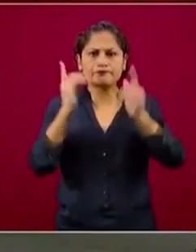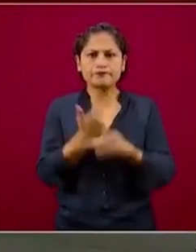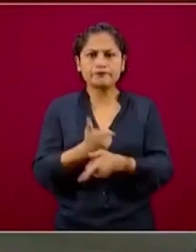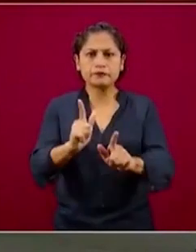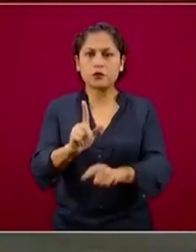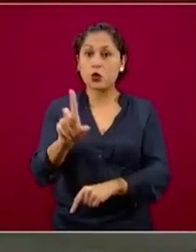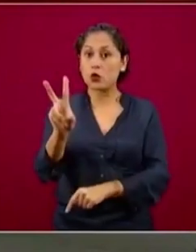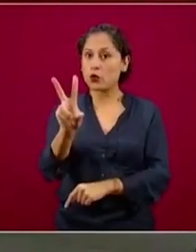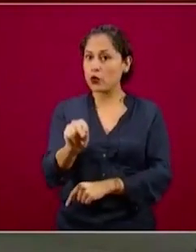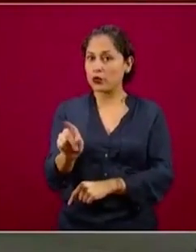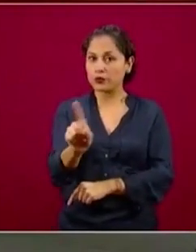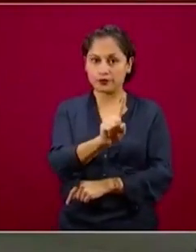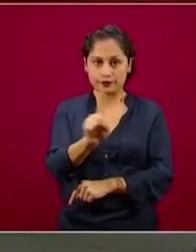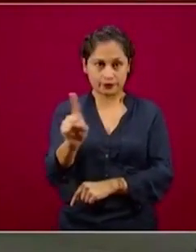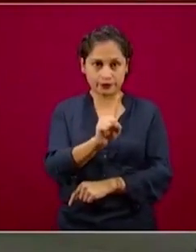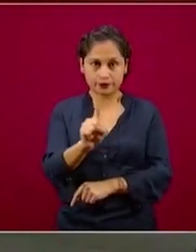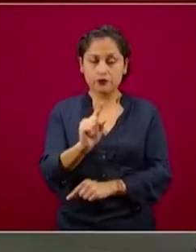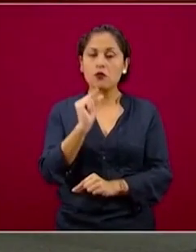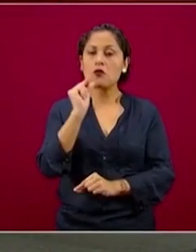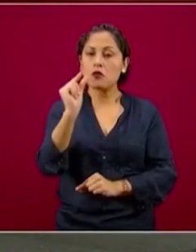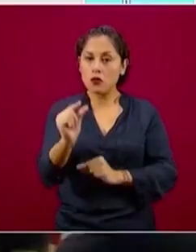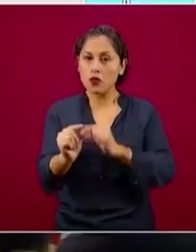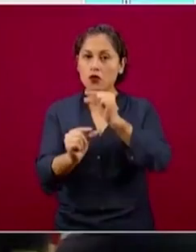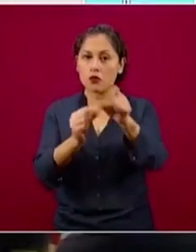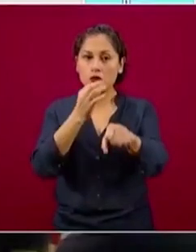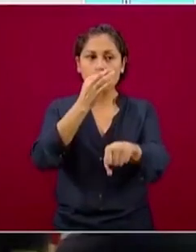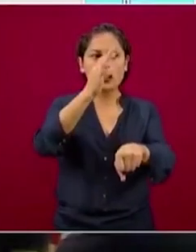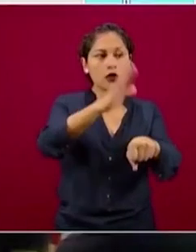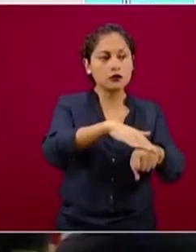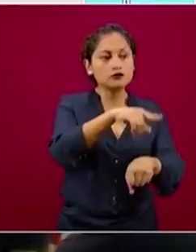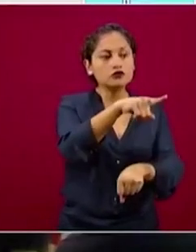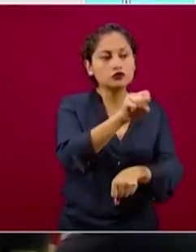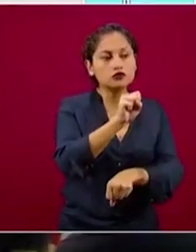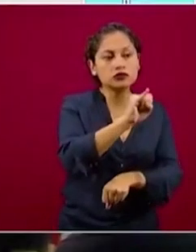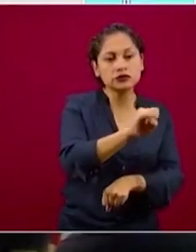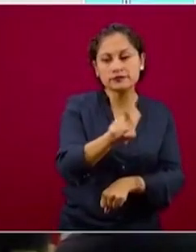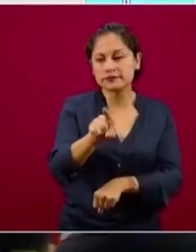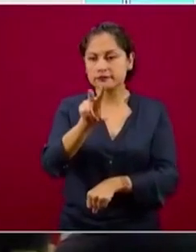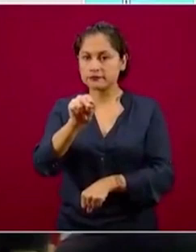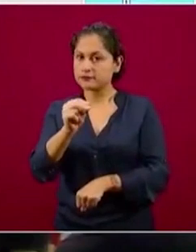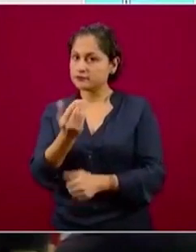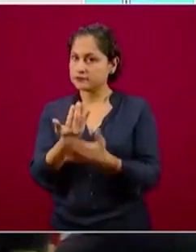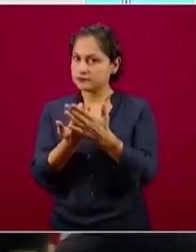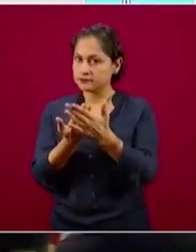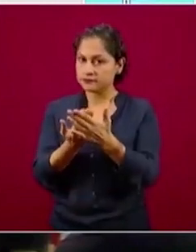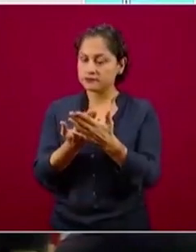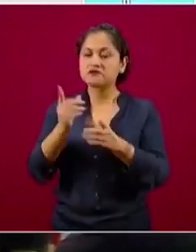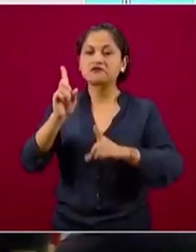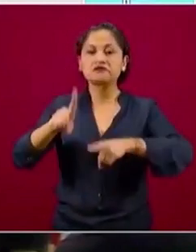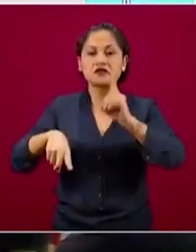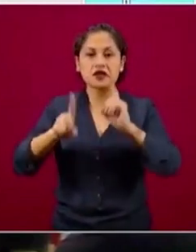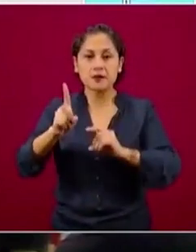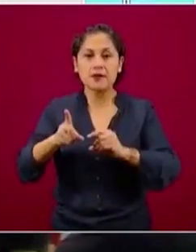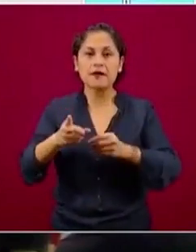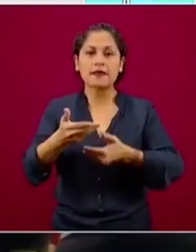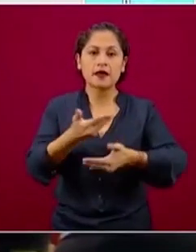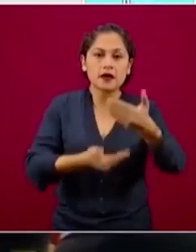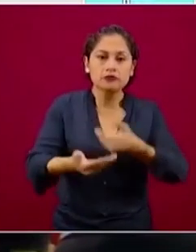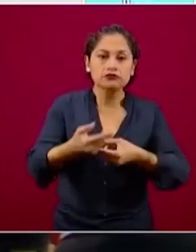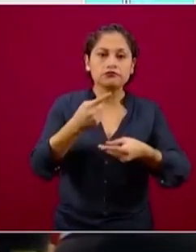no, no, no, se va a ir indicando quiénes van a abrir, servicios, comercio, industria,